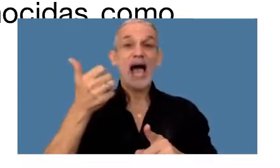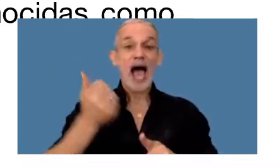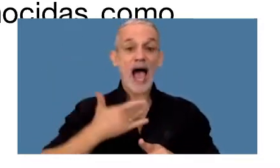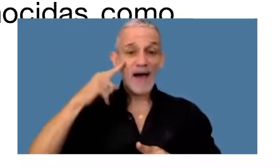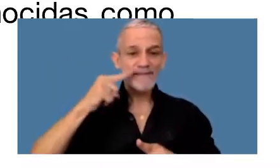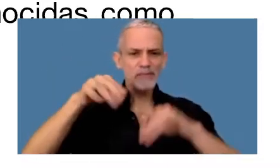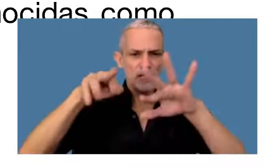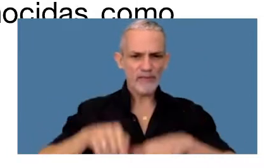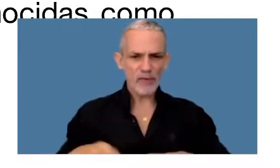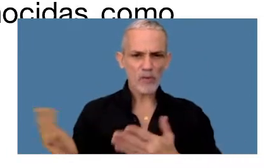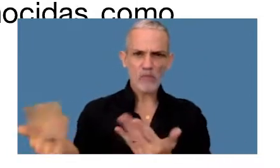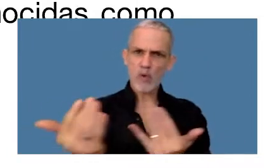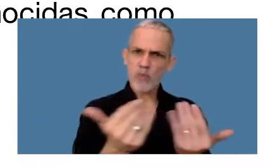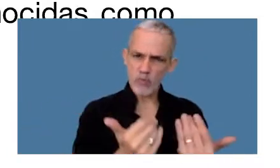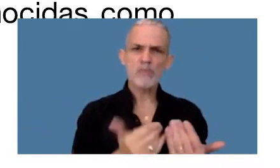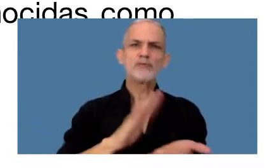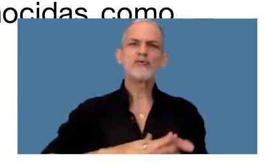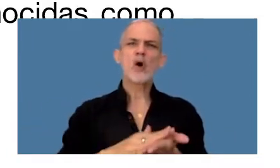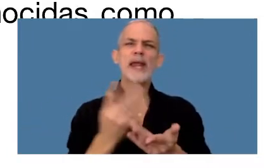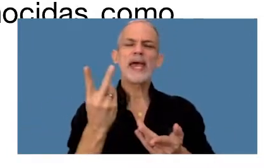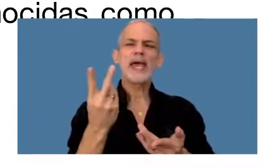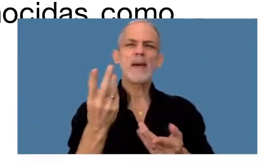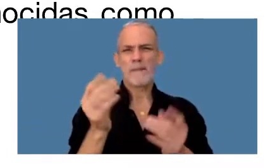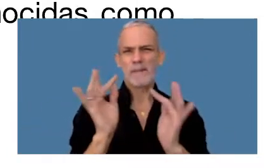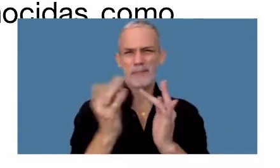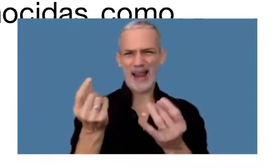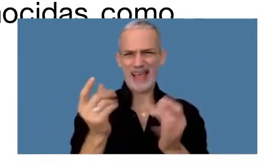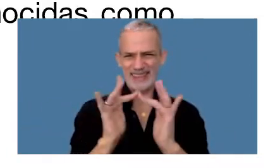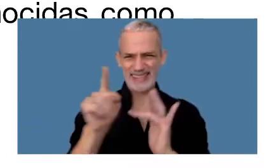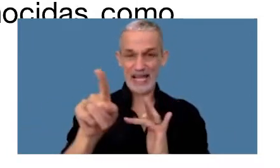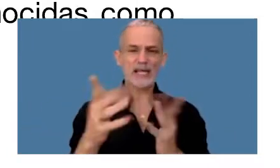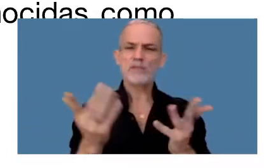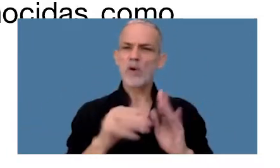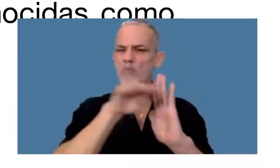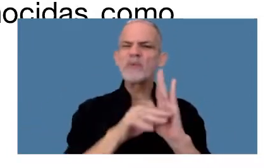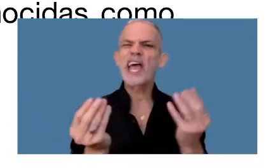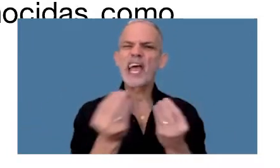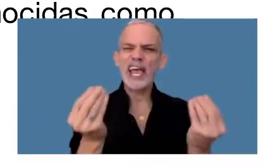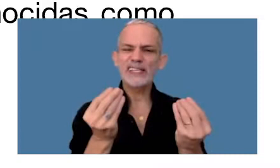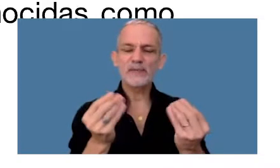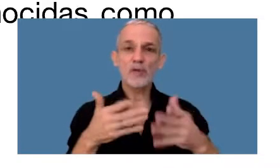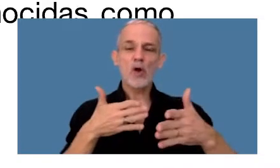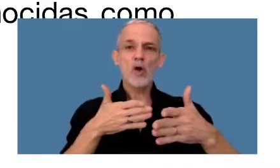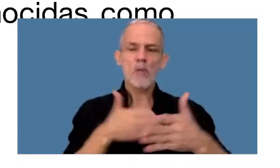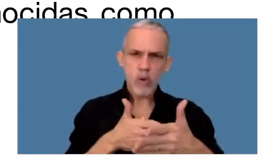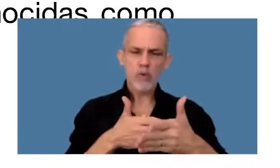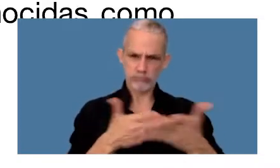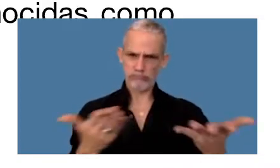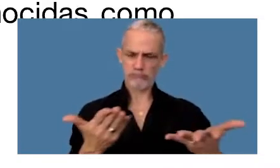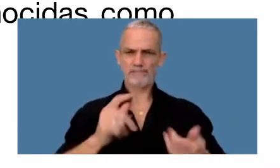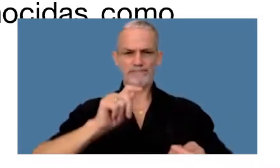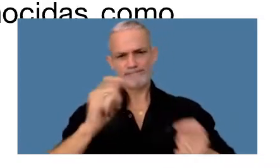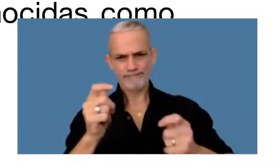un informe sobre el tema de criptomonedas y en su prólogo las definió como un obstáculo hacia la